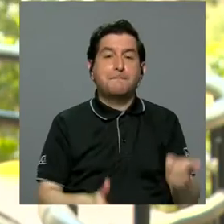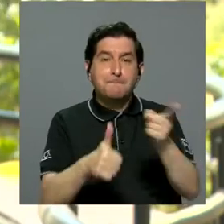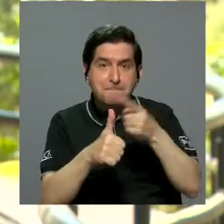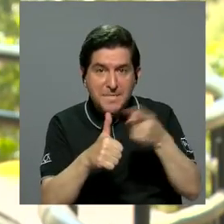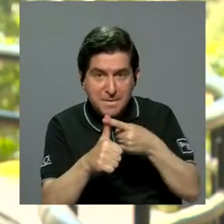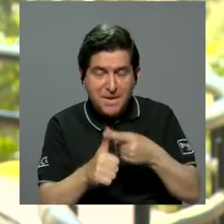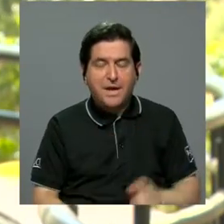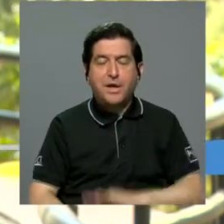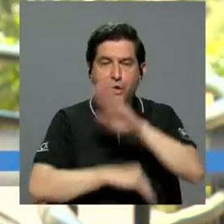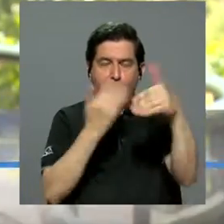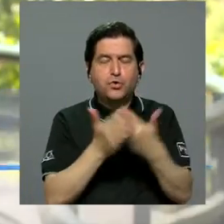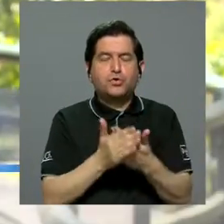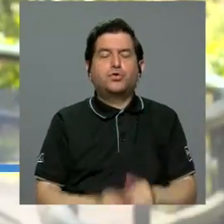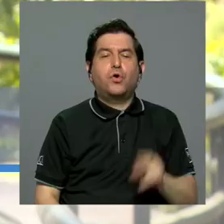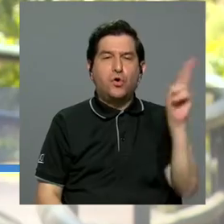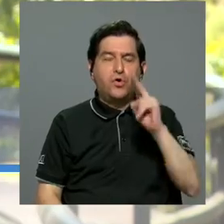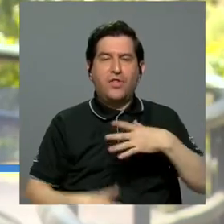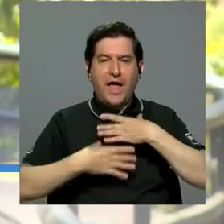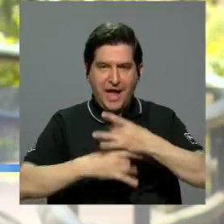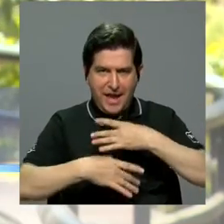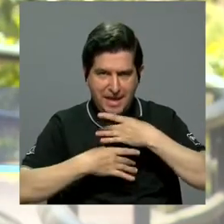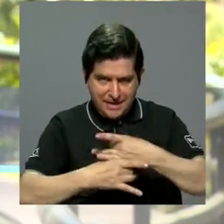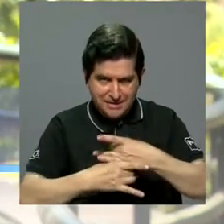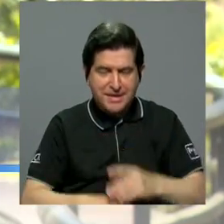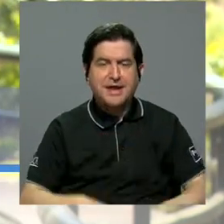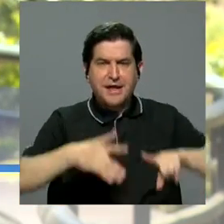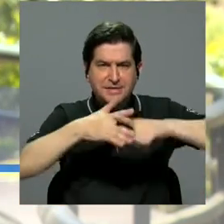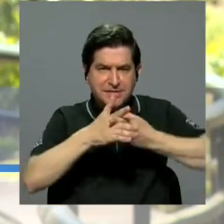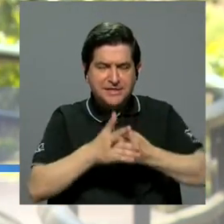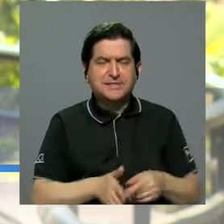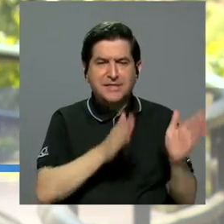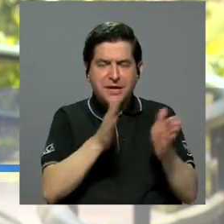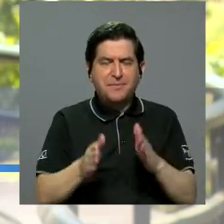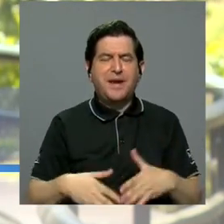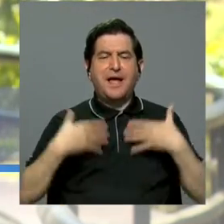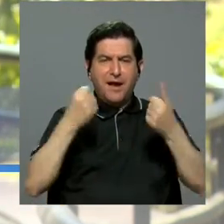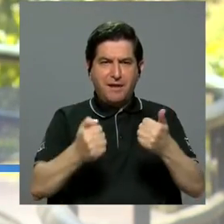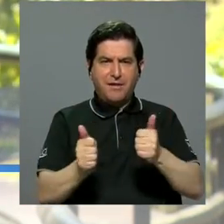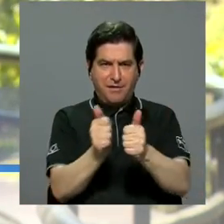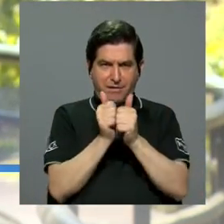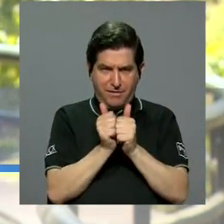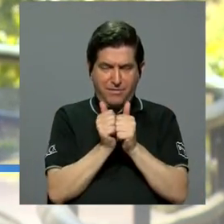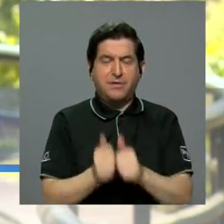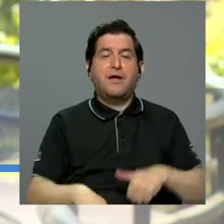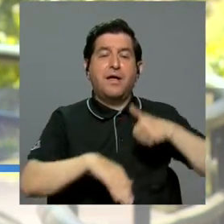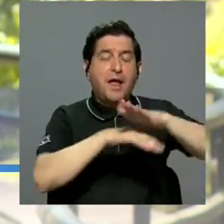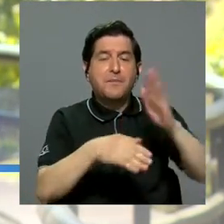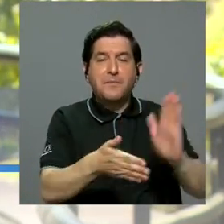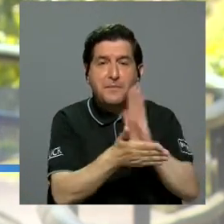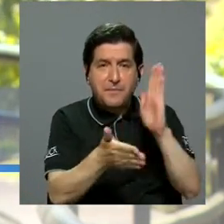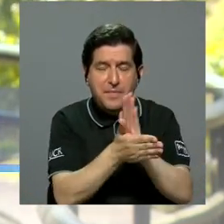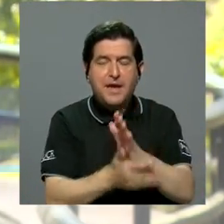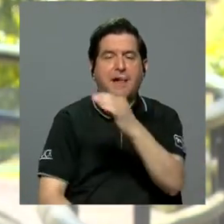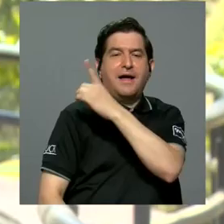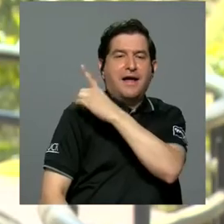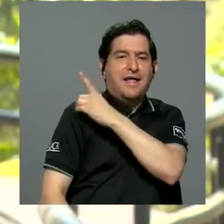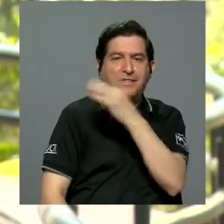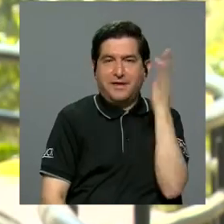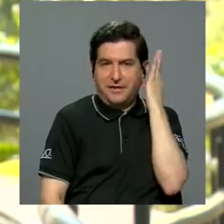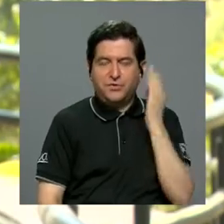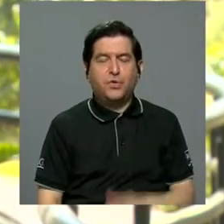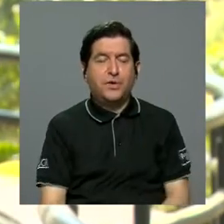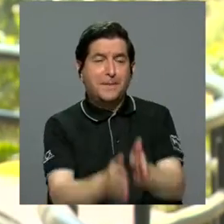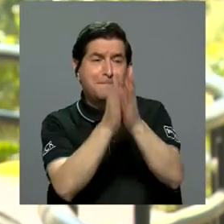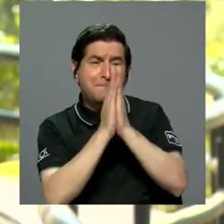paso uno es toda unidad que esté interesada en iniciar un plan de salud con nosotros debe enviar un oficio a nuestra directora